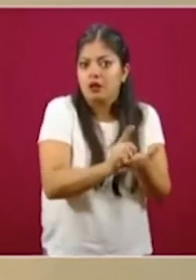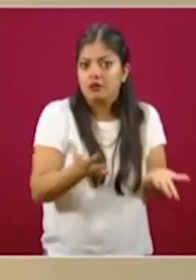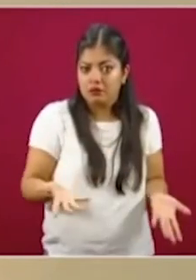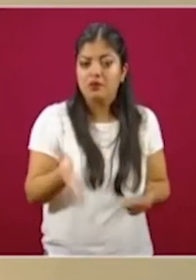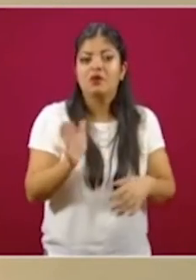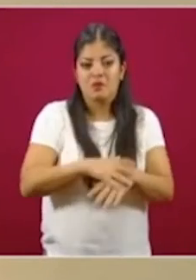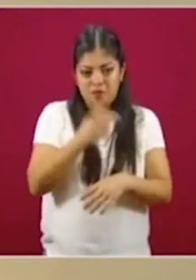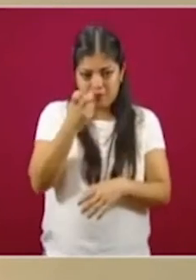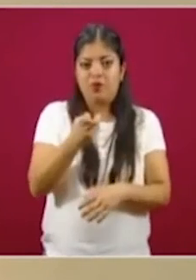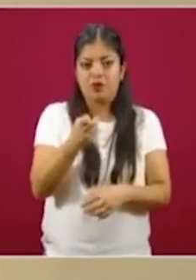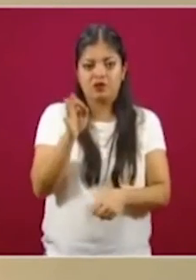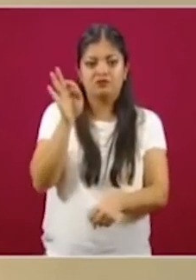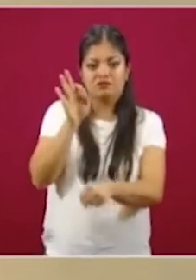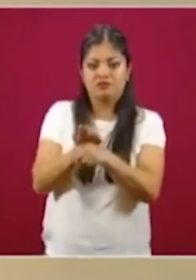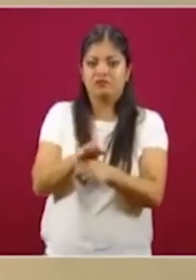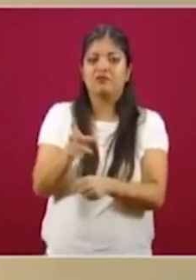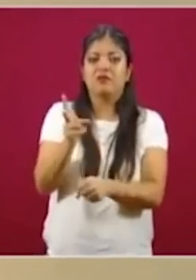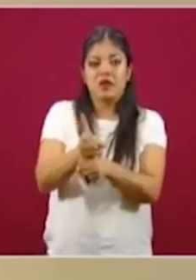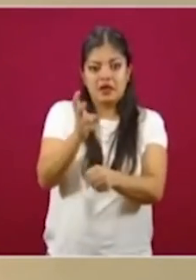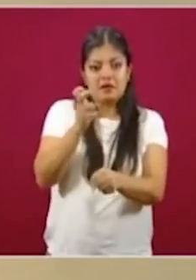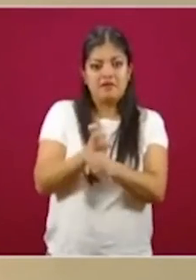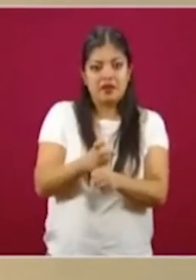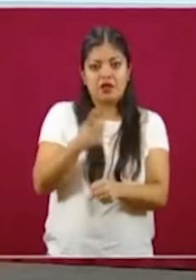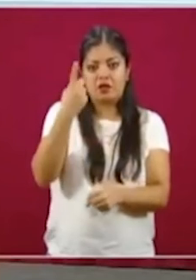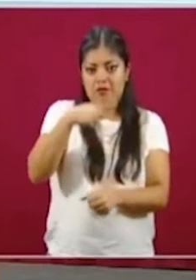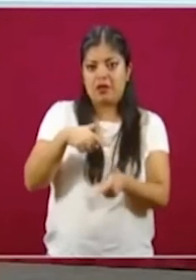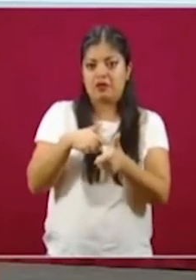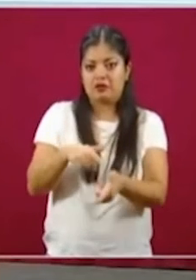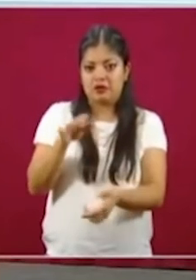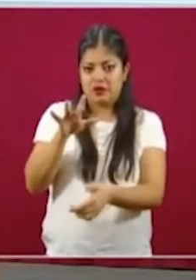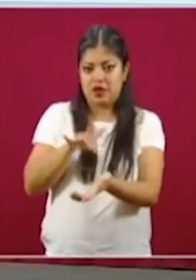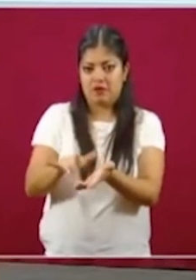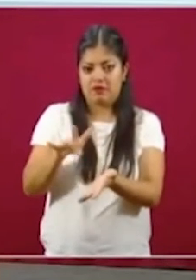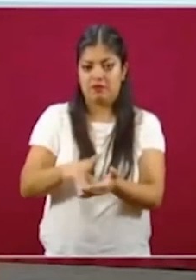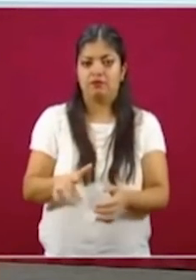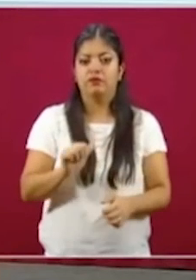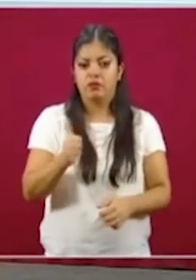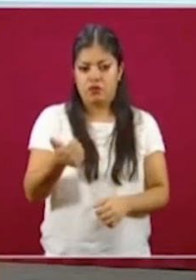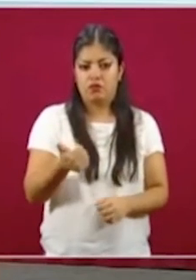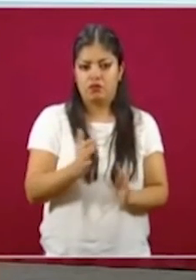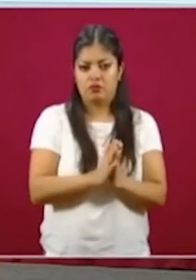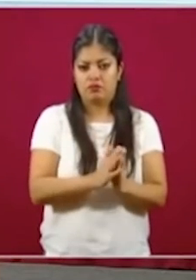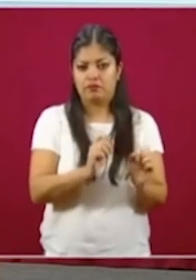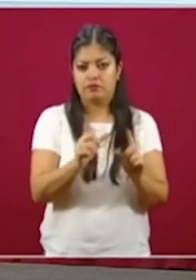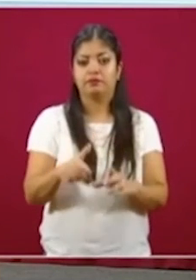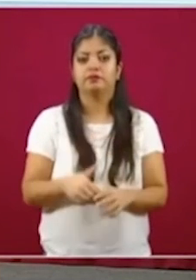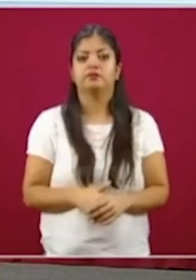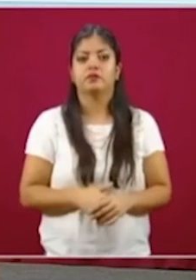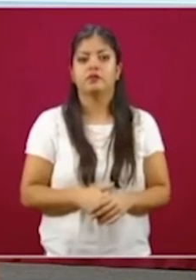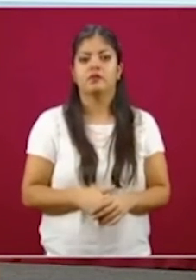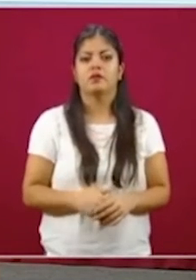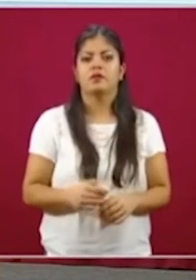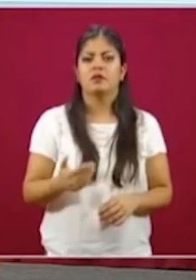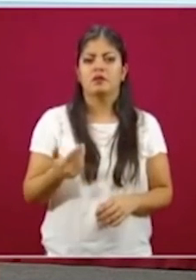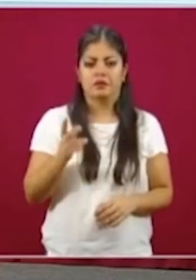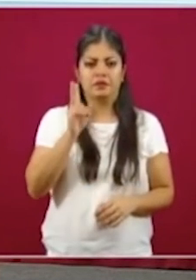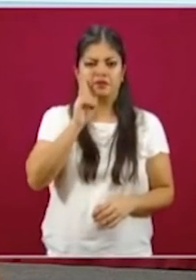seguirlos invitando, seguirlas invitando. Adelante, la siguiente, por favor. Si lo ven, el día